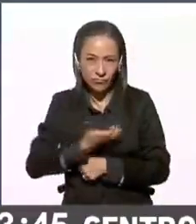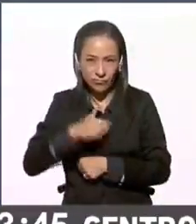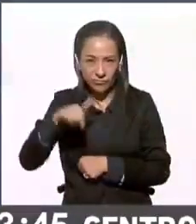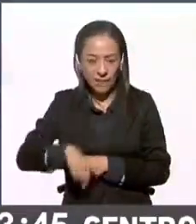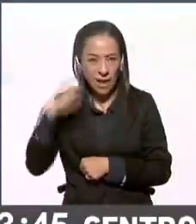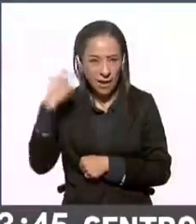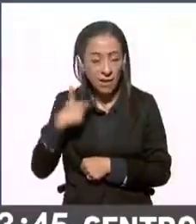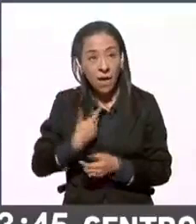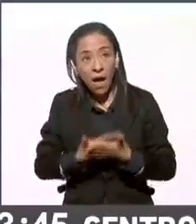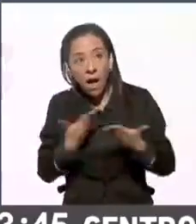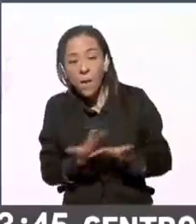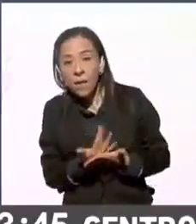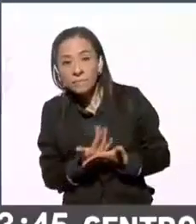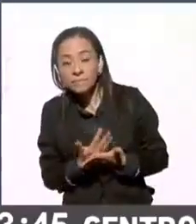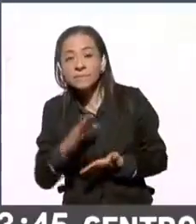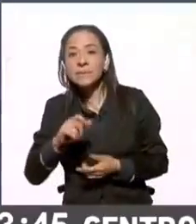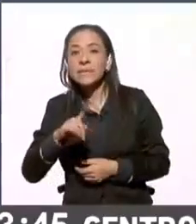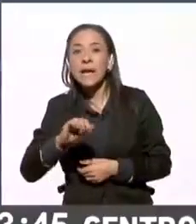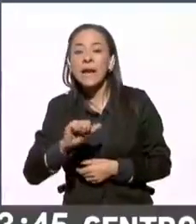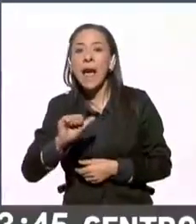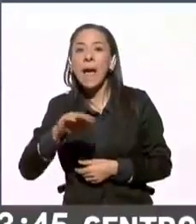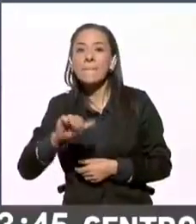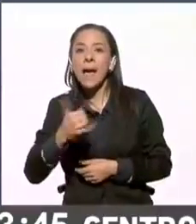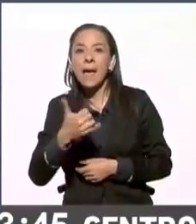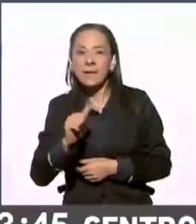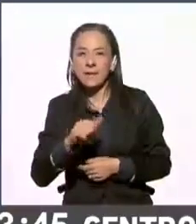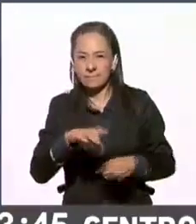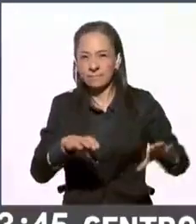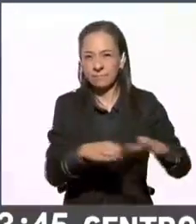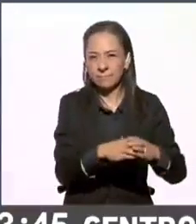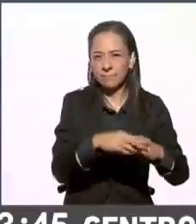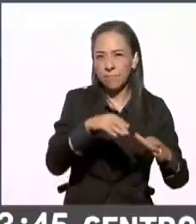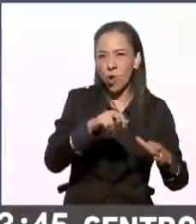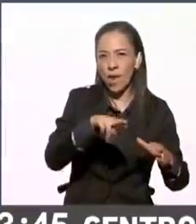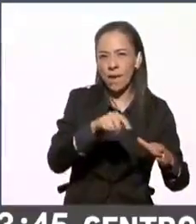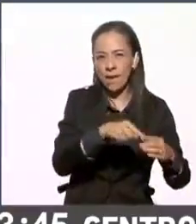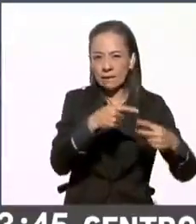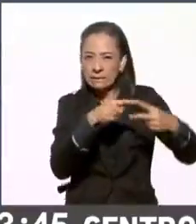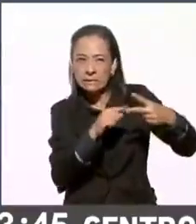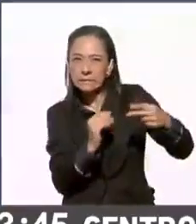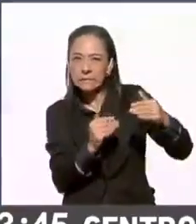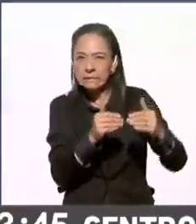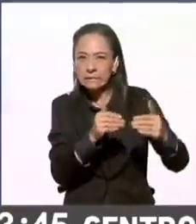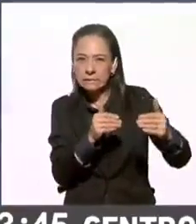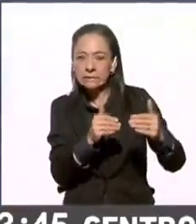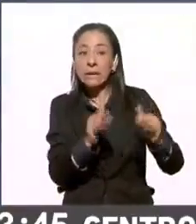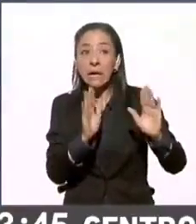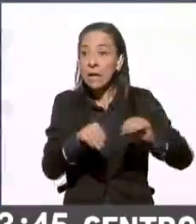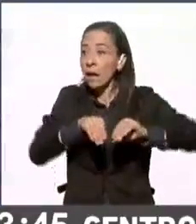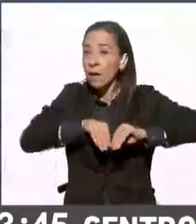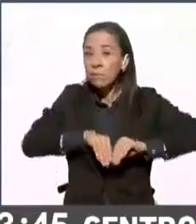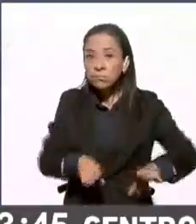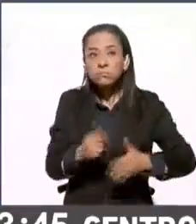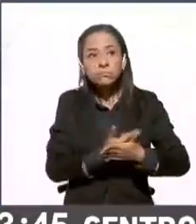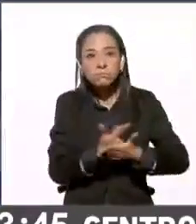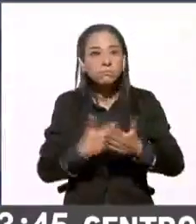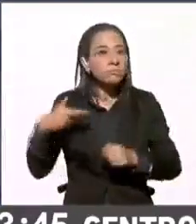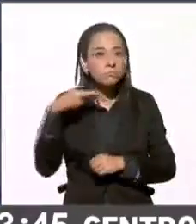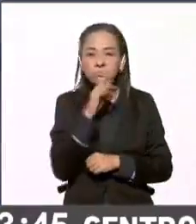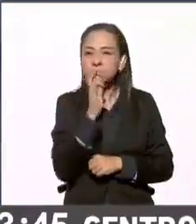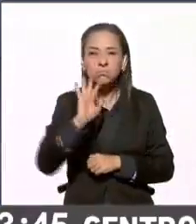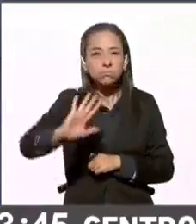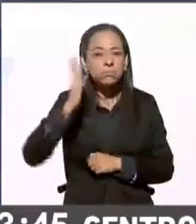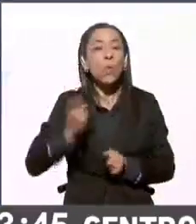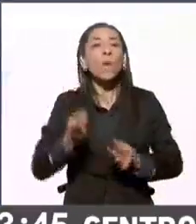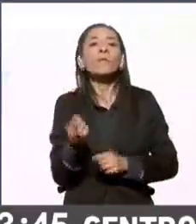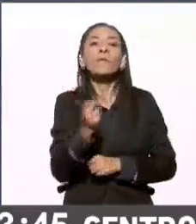de la candidata Celia Maya de Morena, su contingente más cercana, luego de que se dieran a conocer estos resultados del conteo rápido. Por